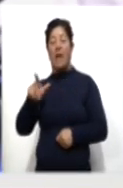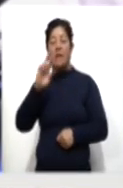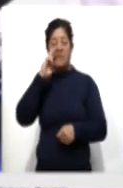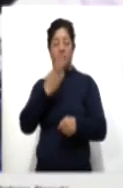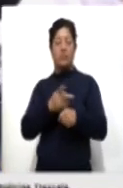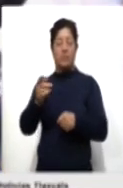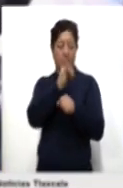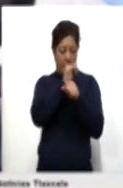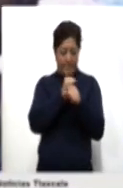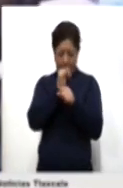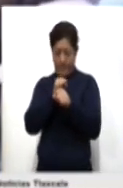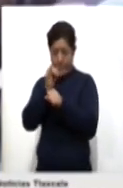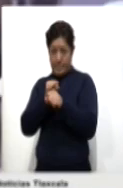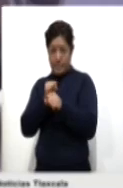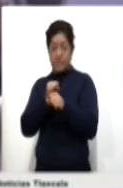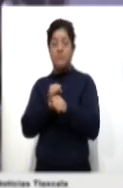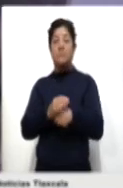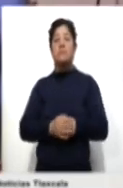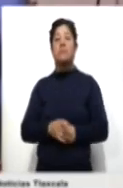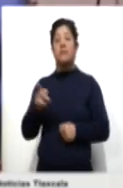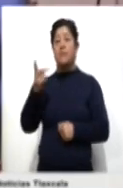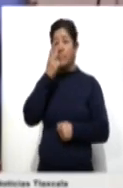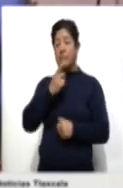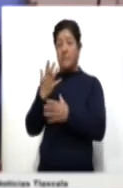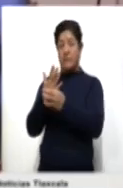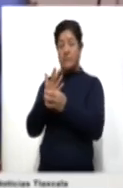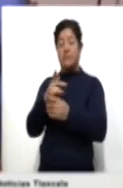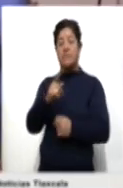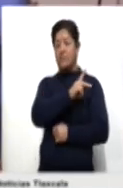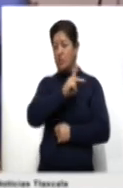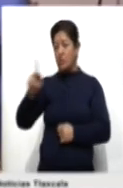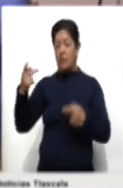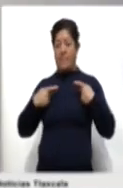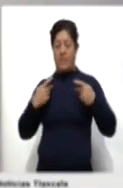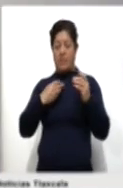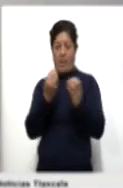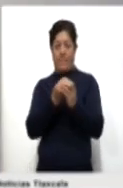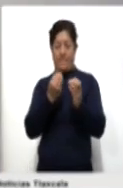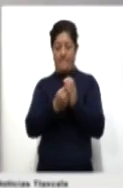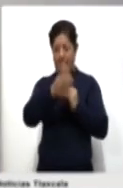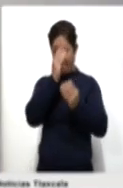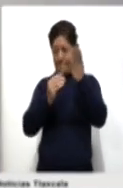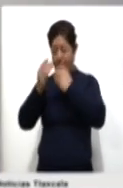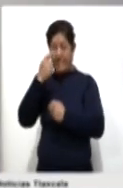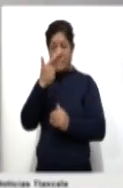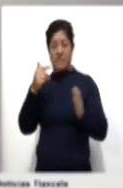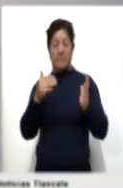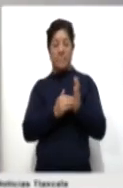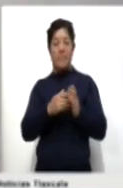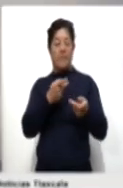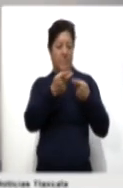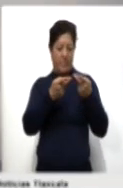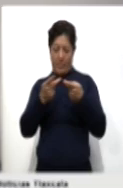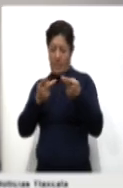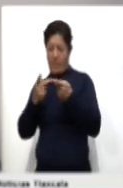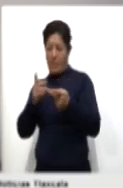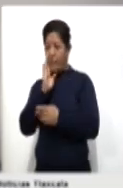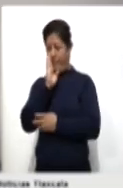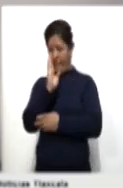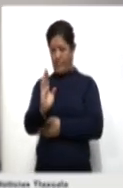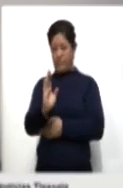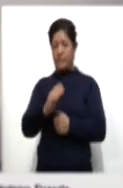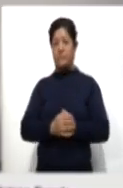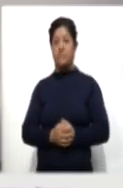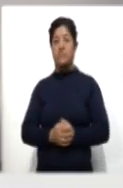e Investigación del IMSS, señaló que del total de trabajadores de la salud capacitados alrededor de 7 mil fueron preparados de manera presencial.